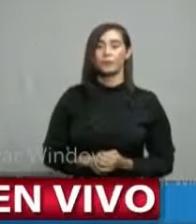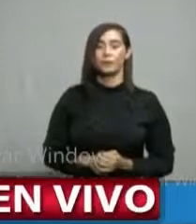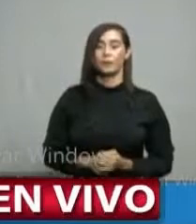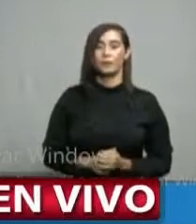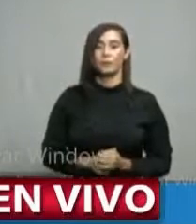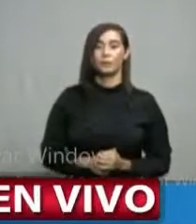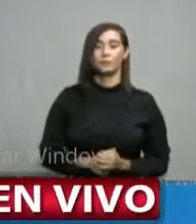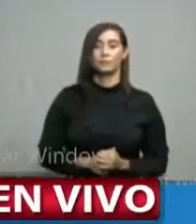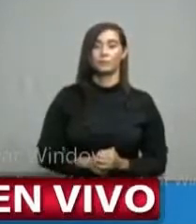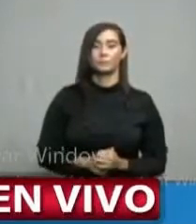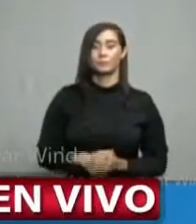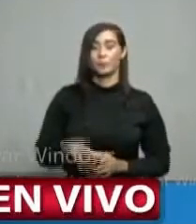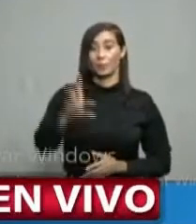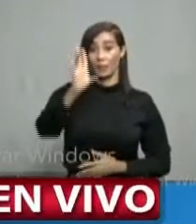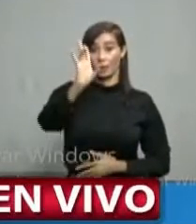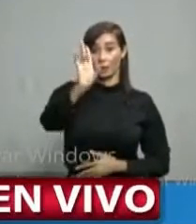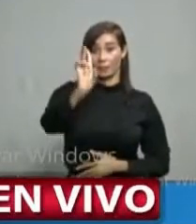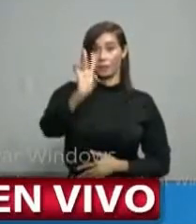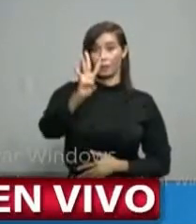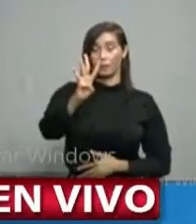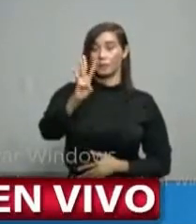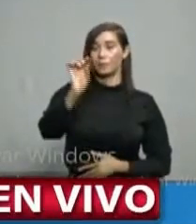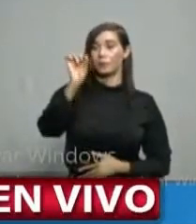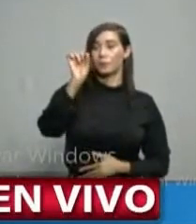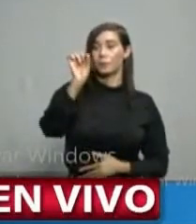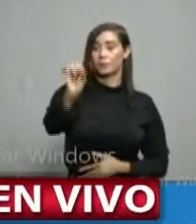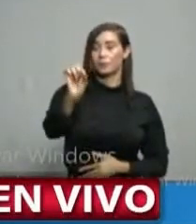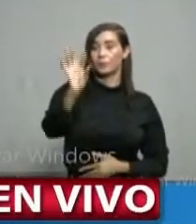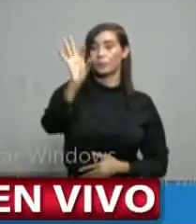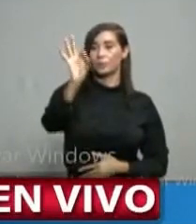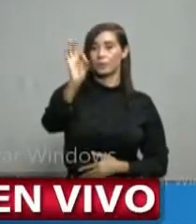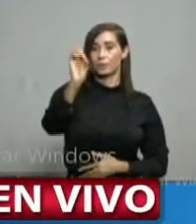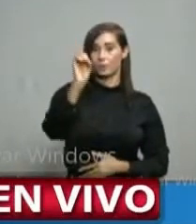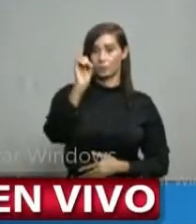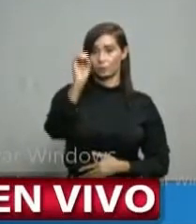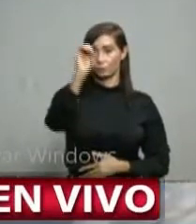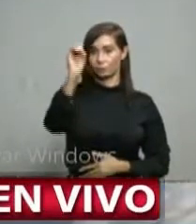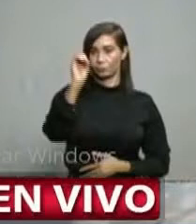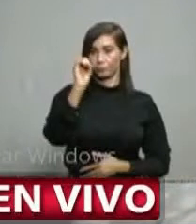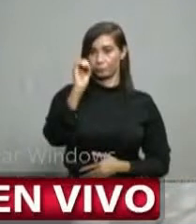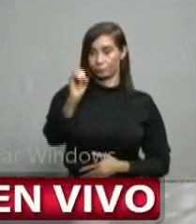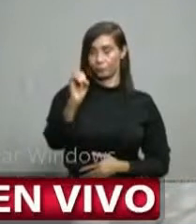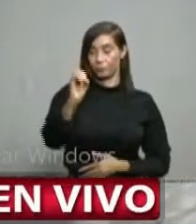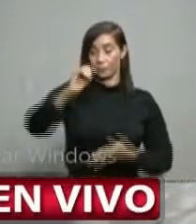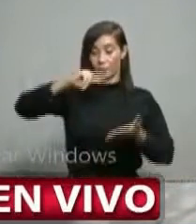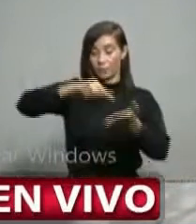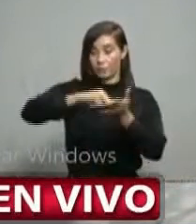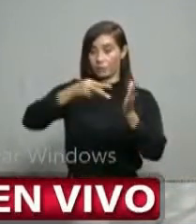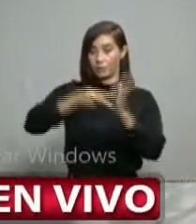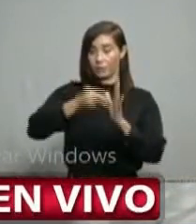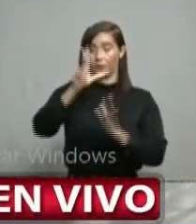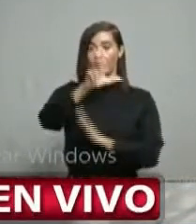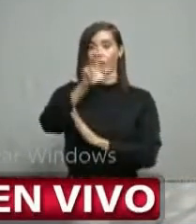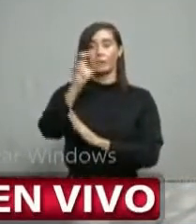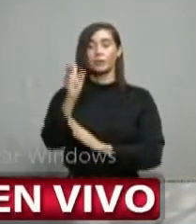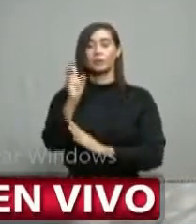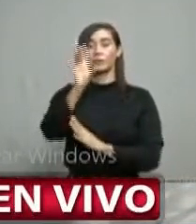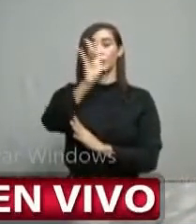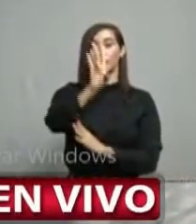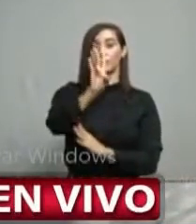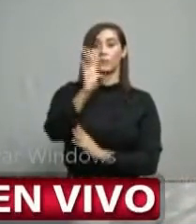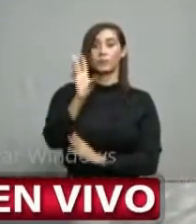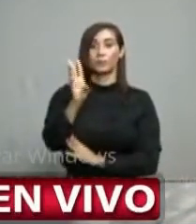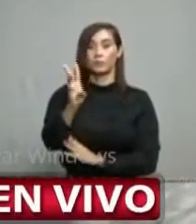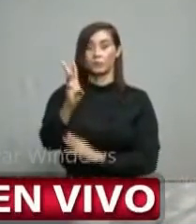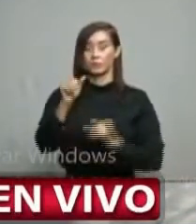El 74.90% es decir, 376